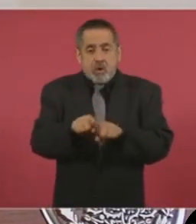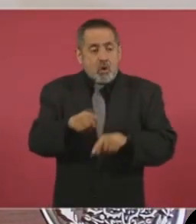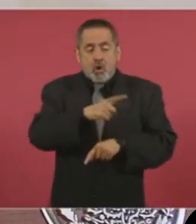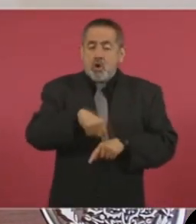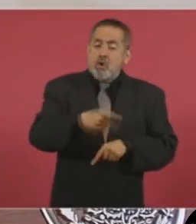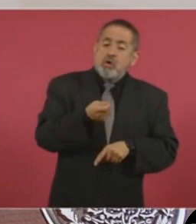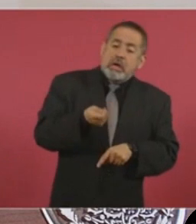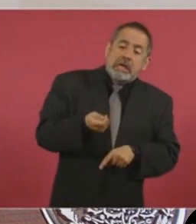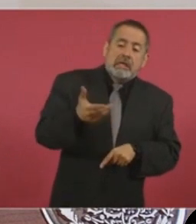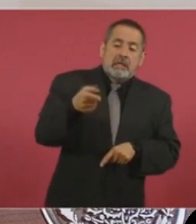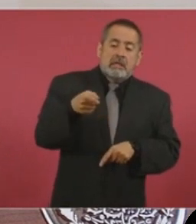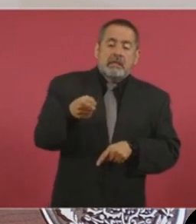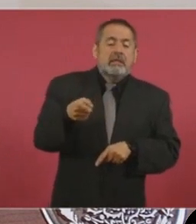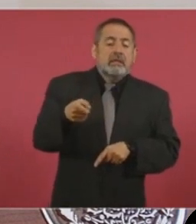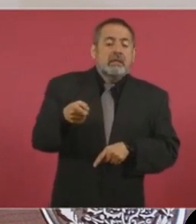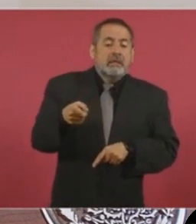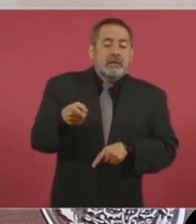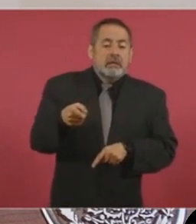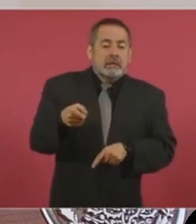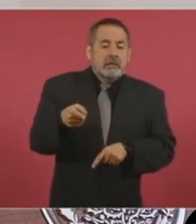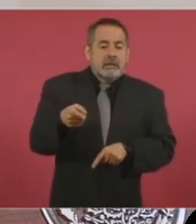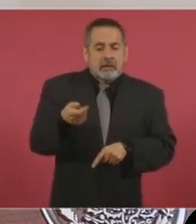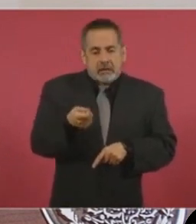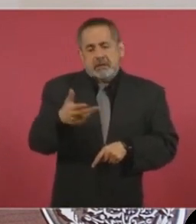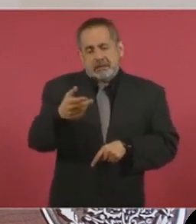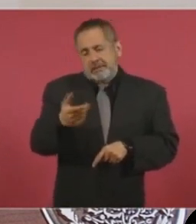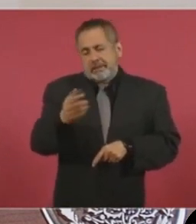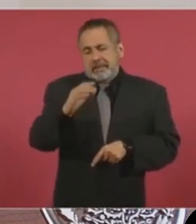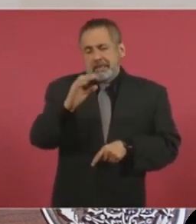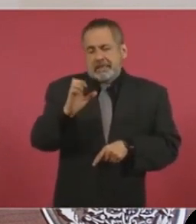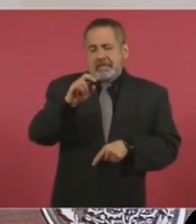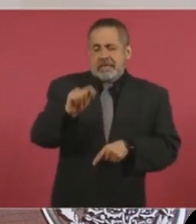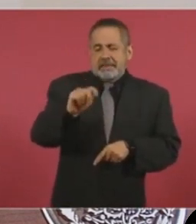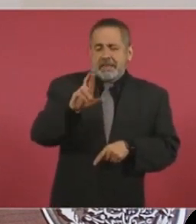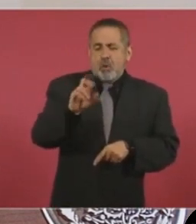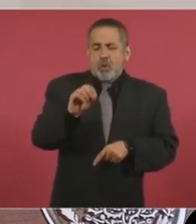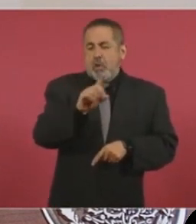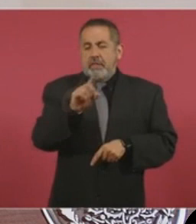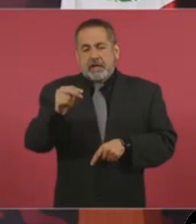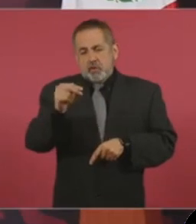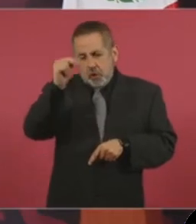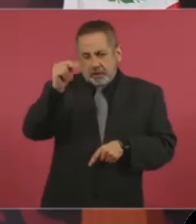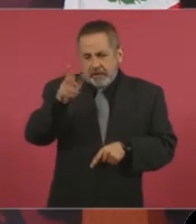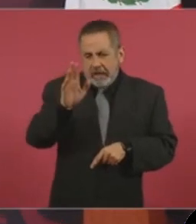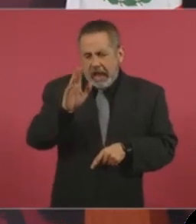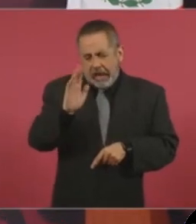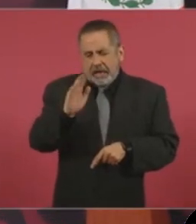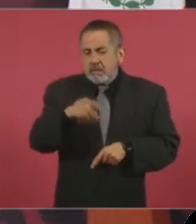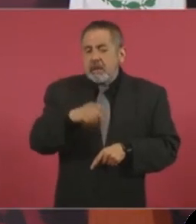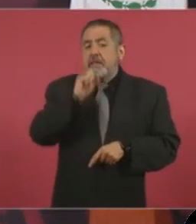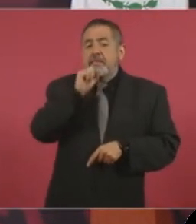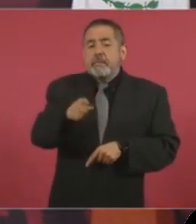llamaban, bueno, el centauro del norte, pero también